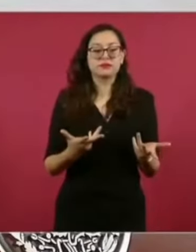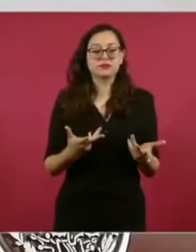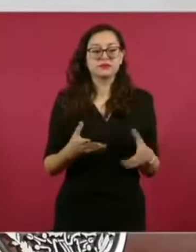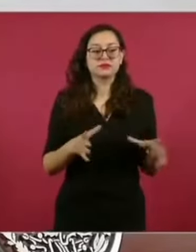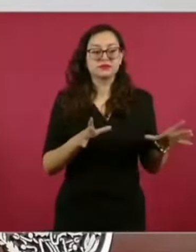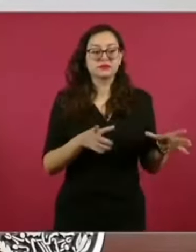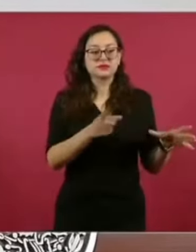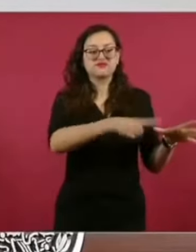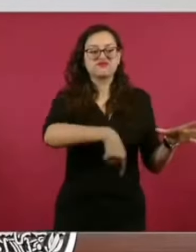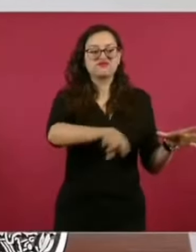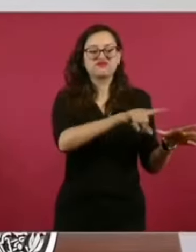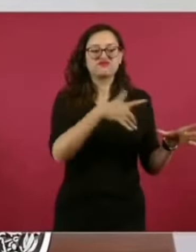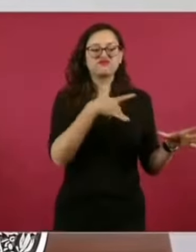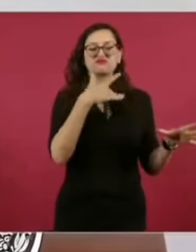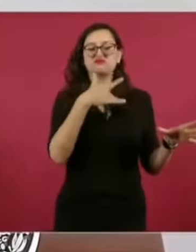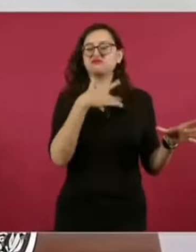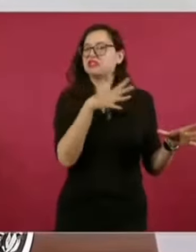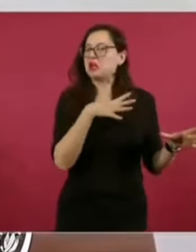pueblo no existía.